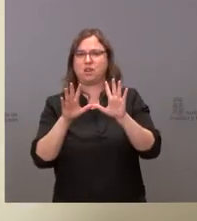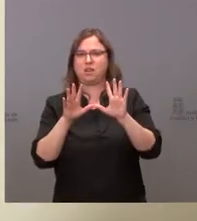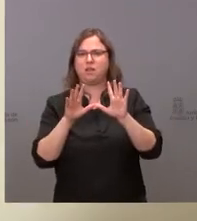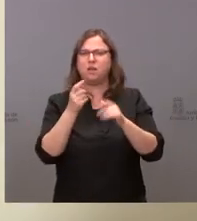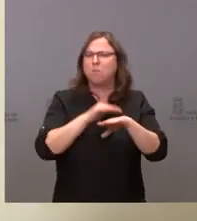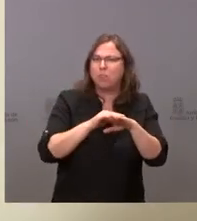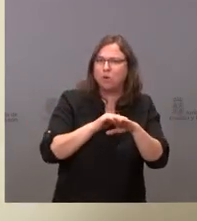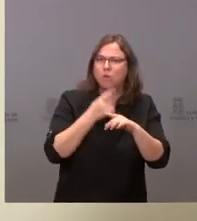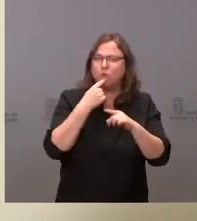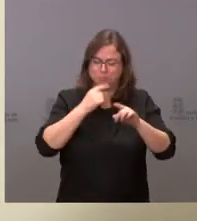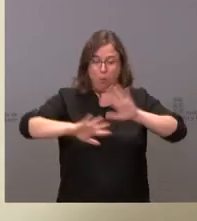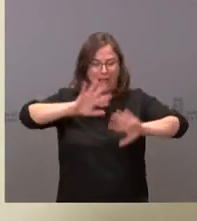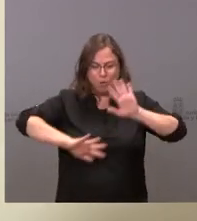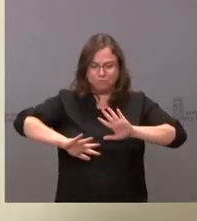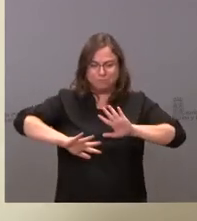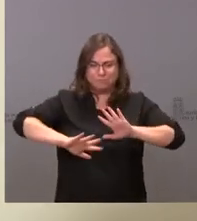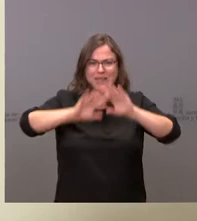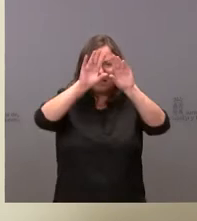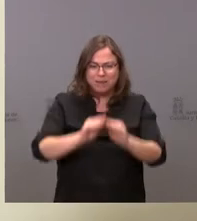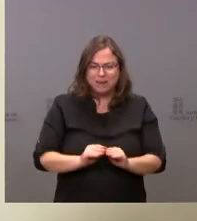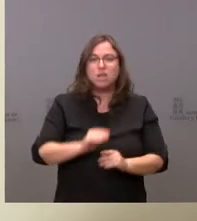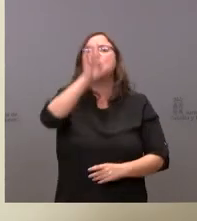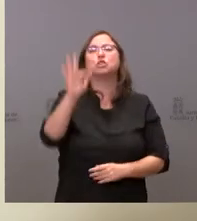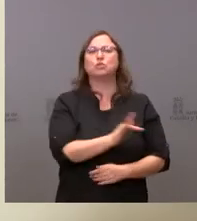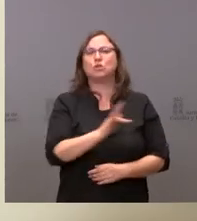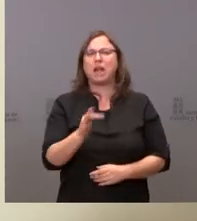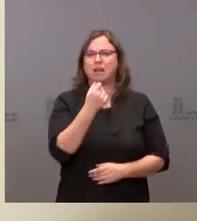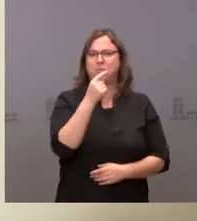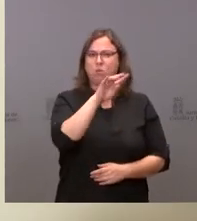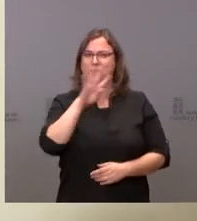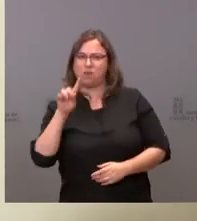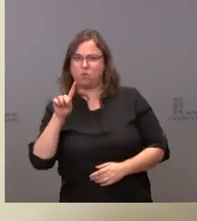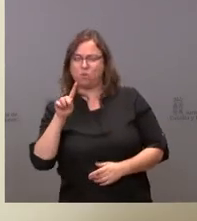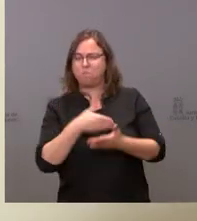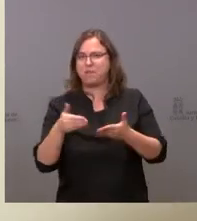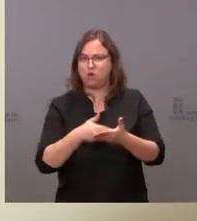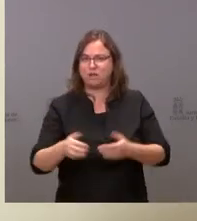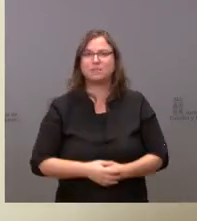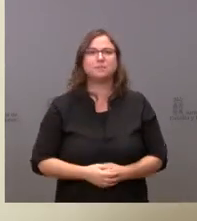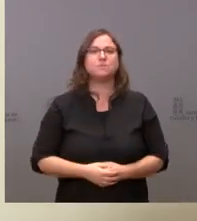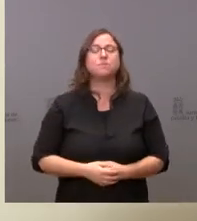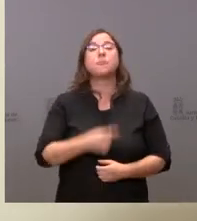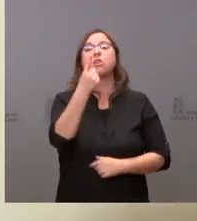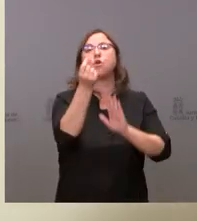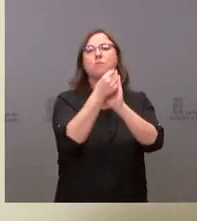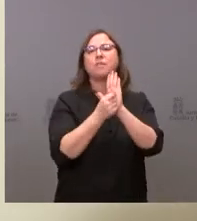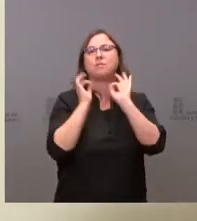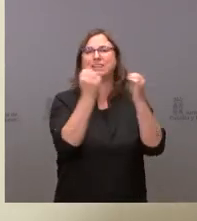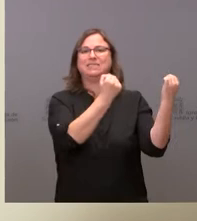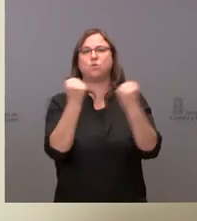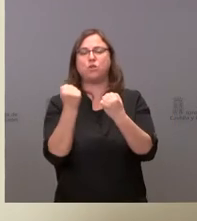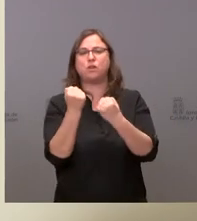perdón, he hecho un lío. El total, 1.041 millones. Y 12 medidas institucionales y 43